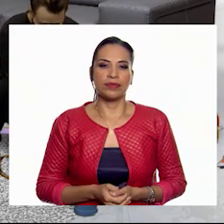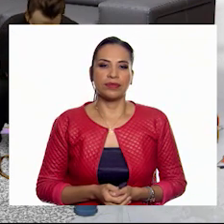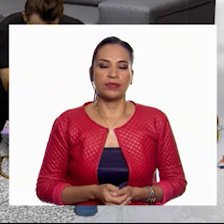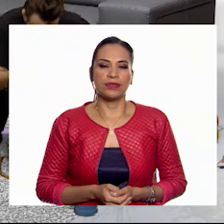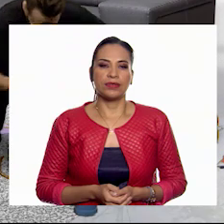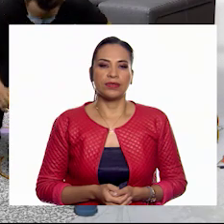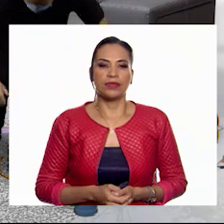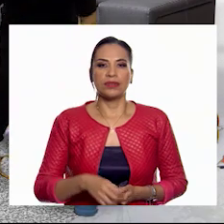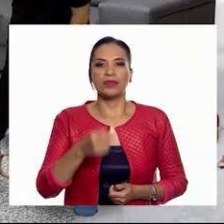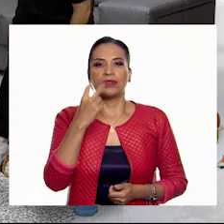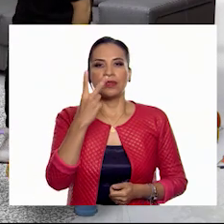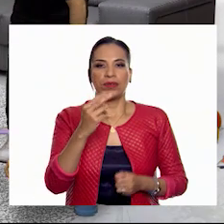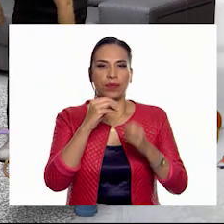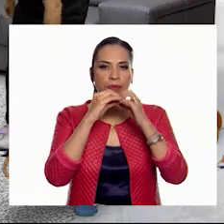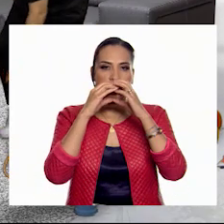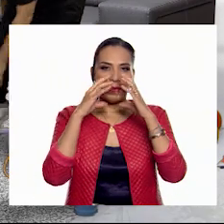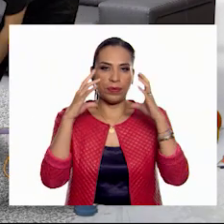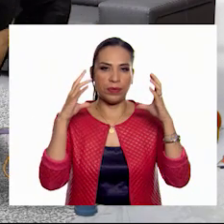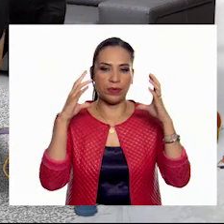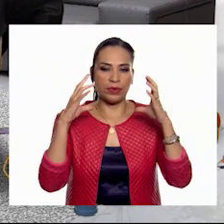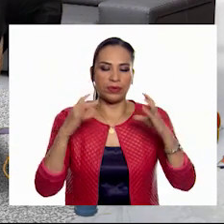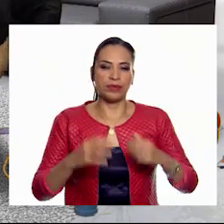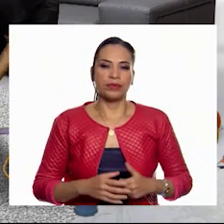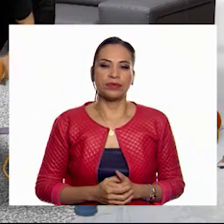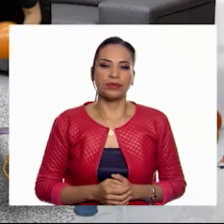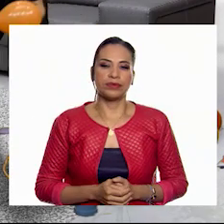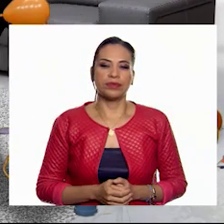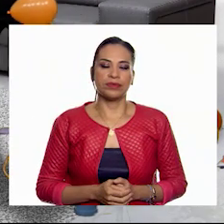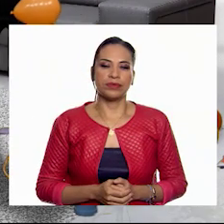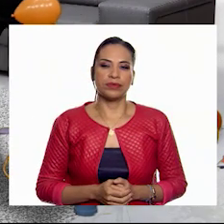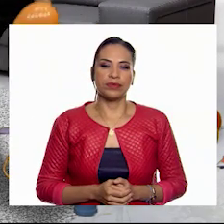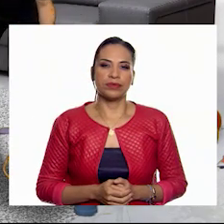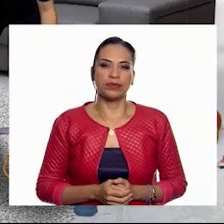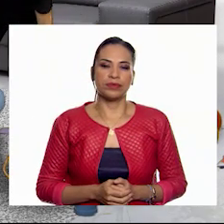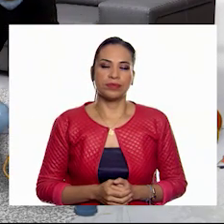Gracias. Dos globos. Ajá. Aquí están.